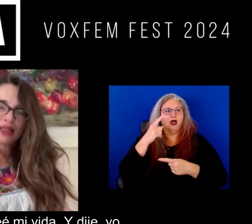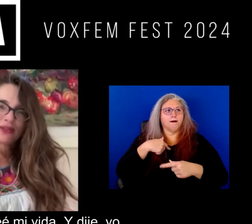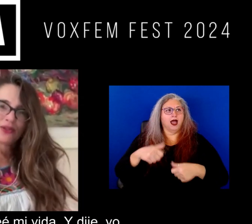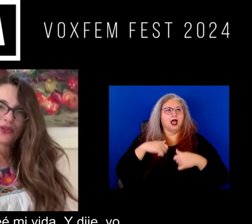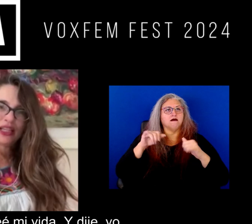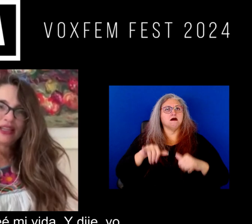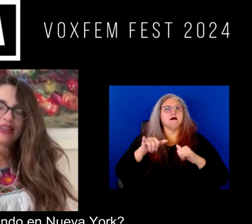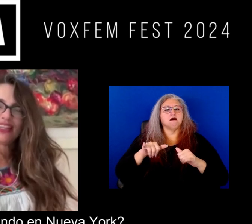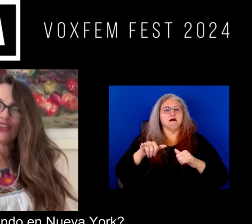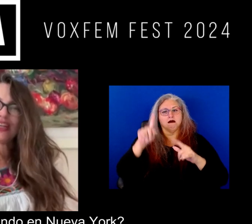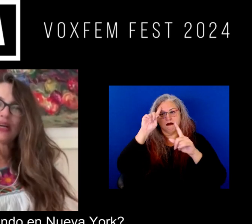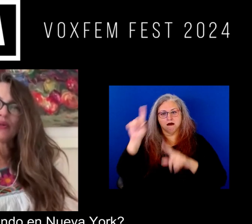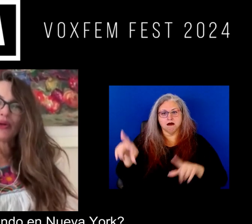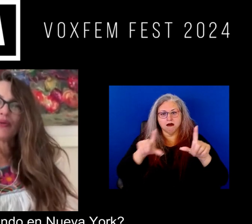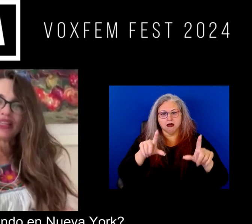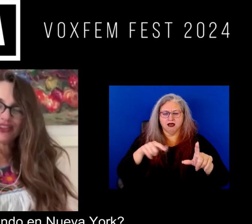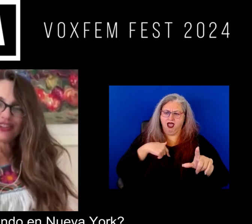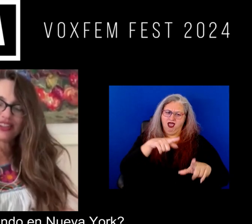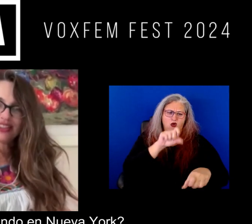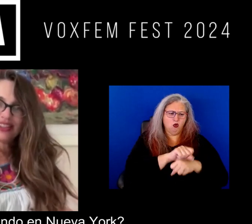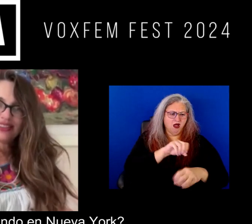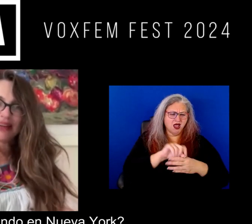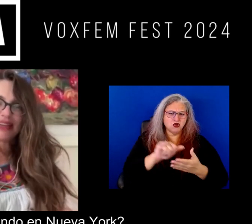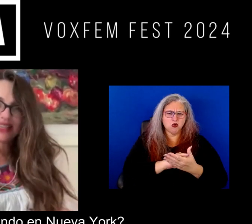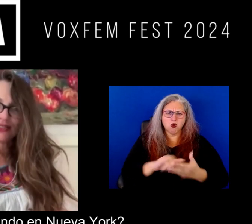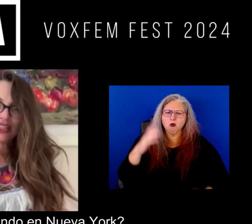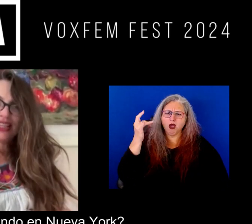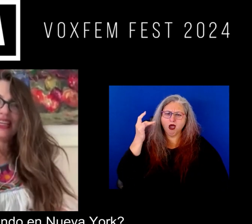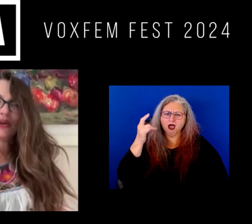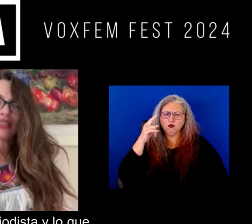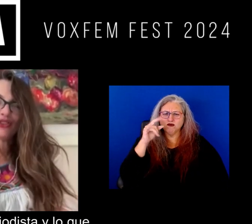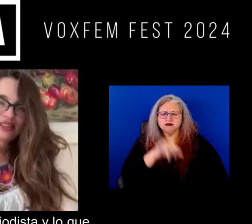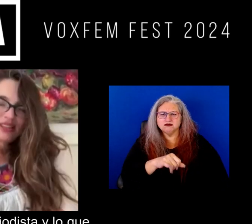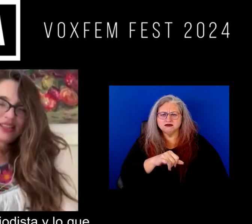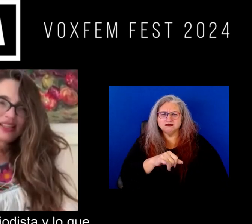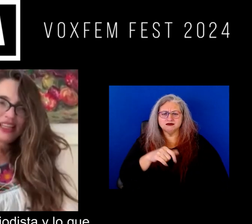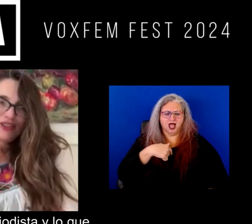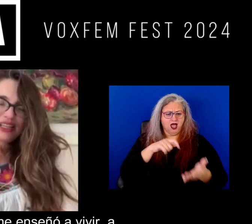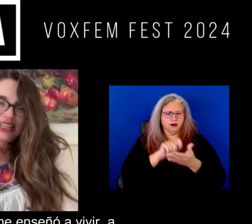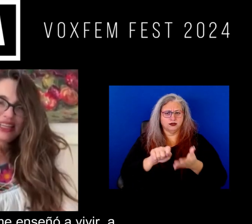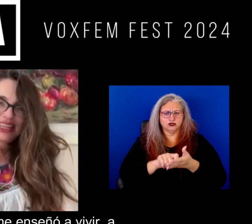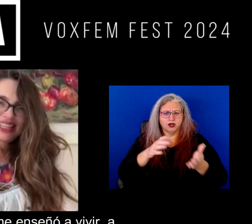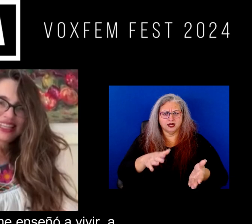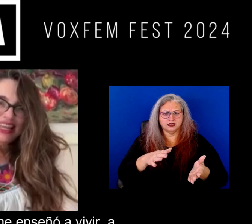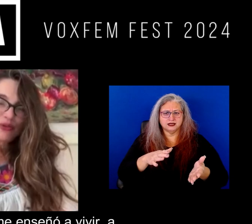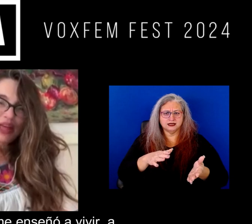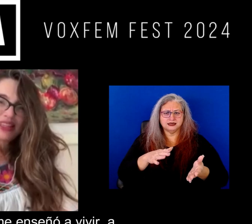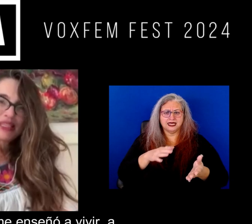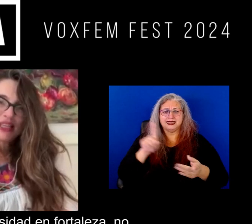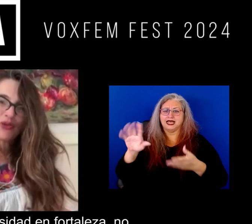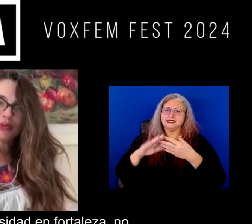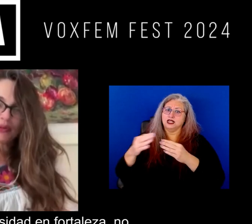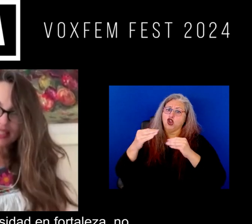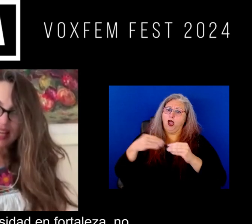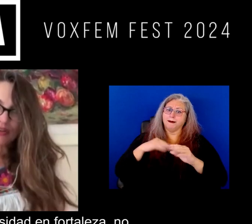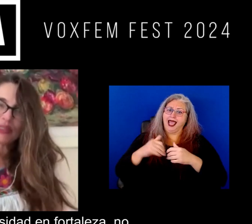mi vida ¿no? y dije ¿yo qué hago en Nueva York? trabajando yo soy periodista y lo que la ciudad que me